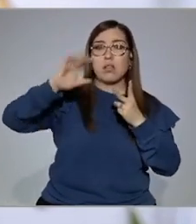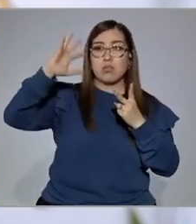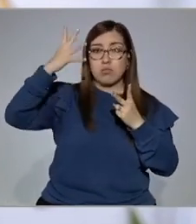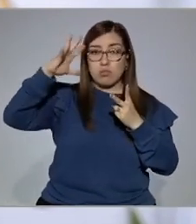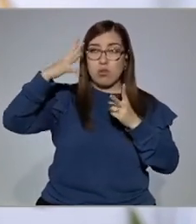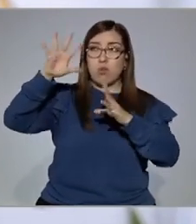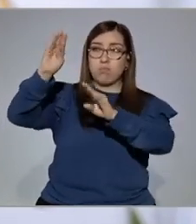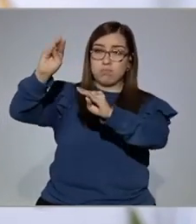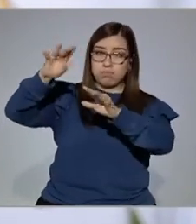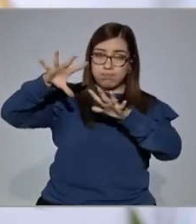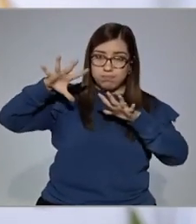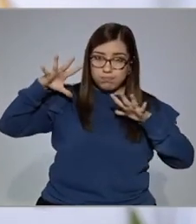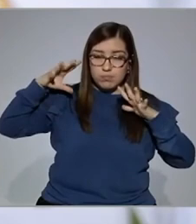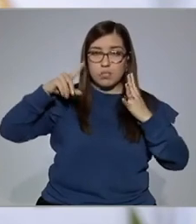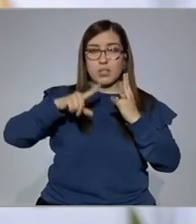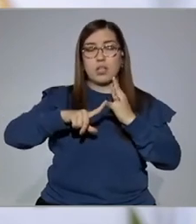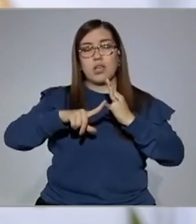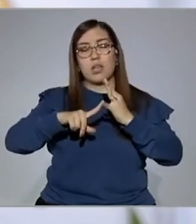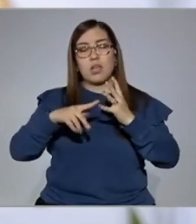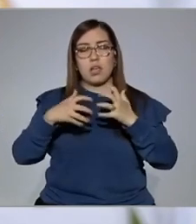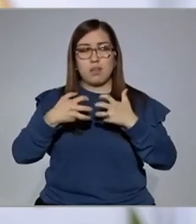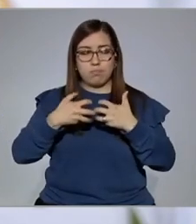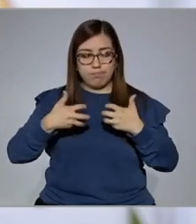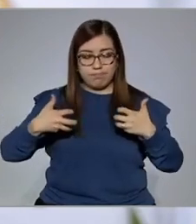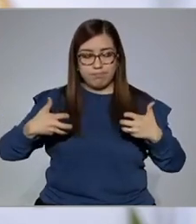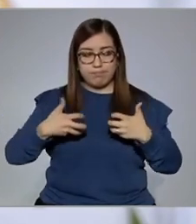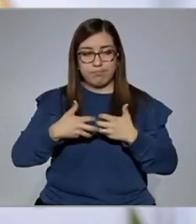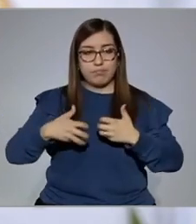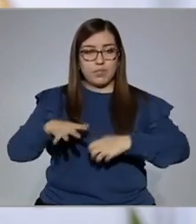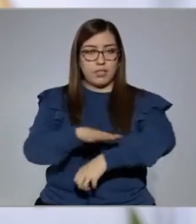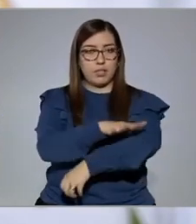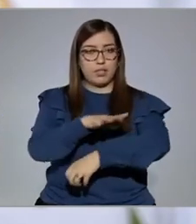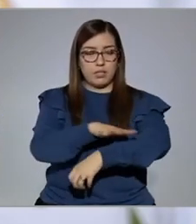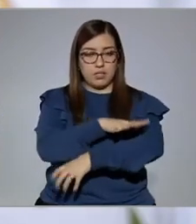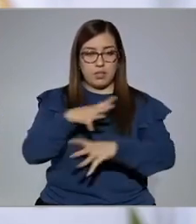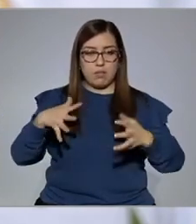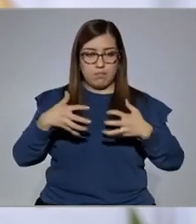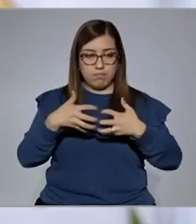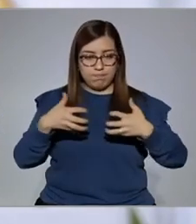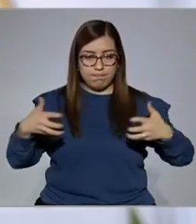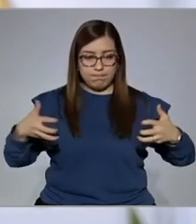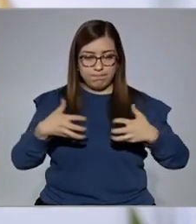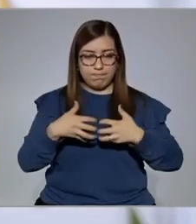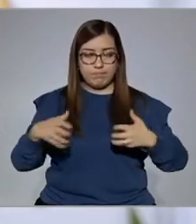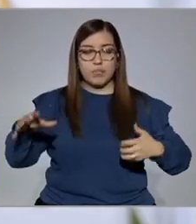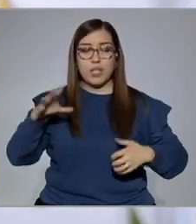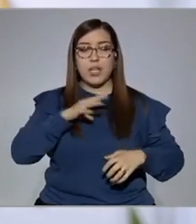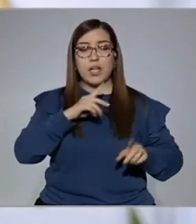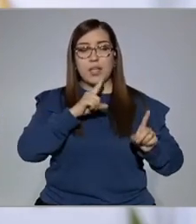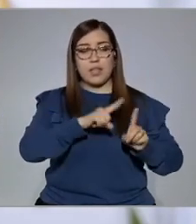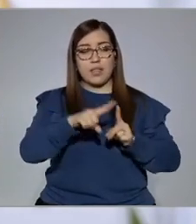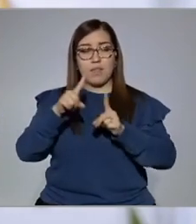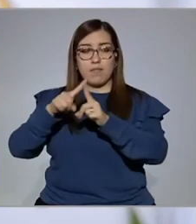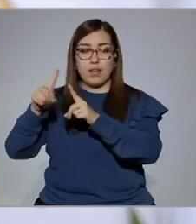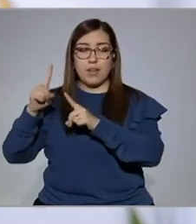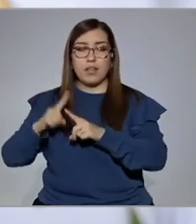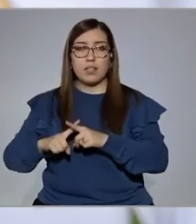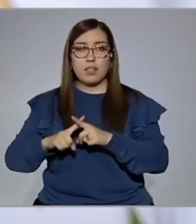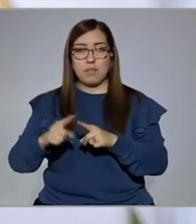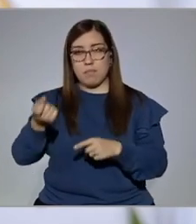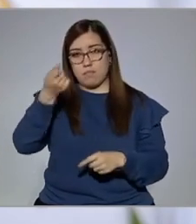electromagnética. Entonces, tenemos una gran diversidad de medicamentos, recursos terapéuticos.